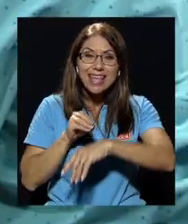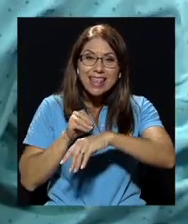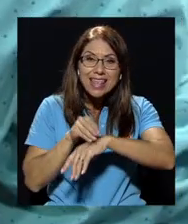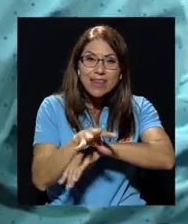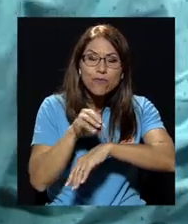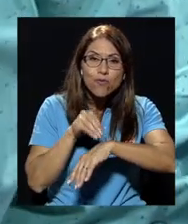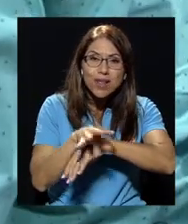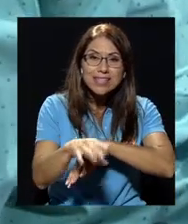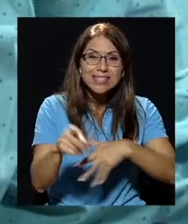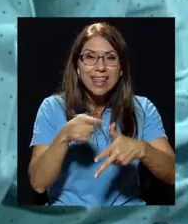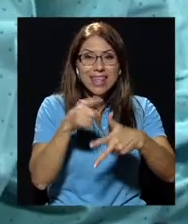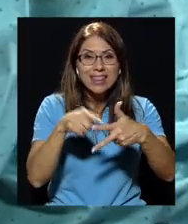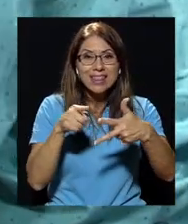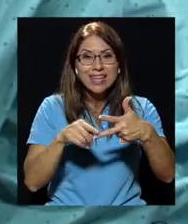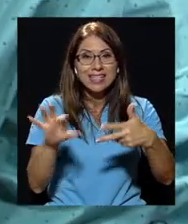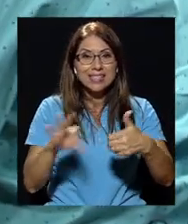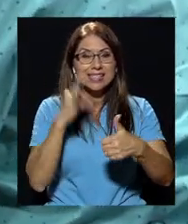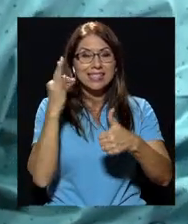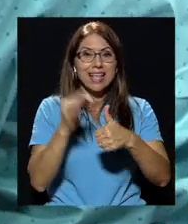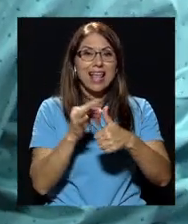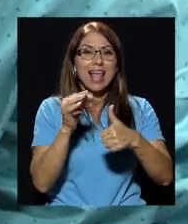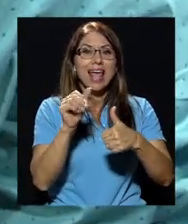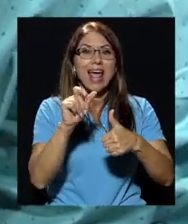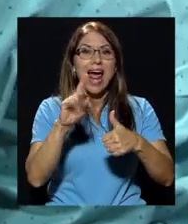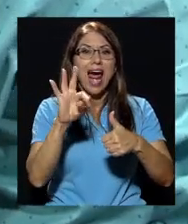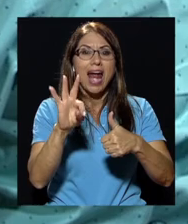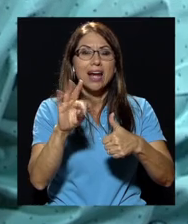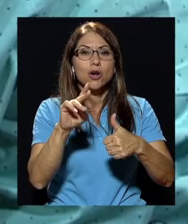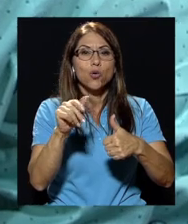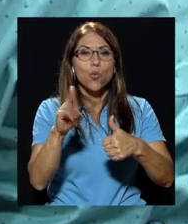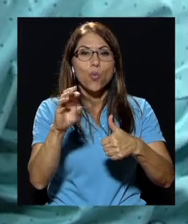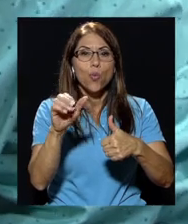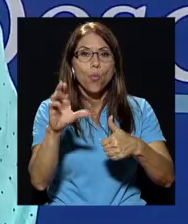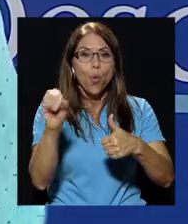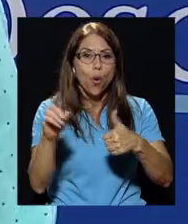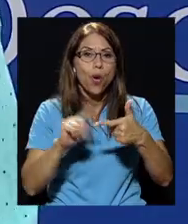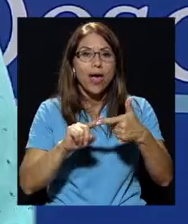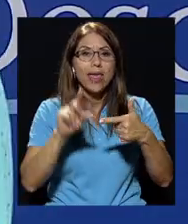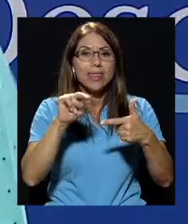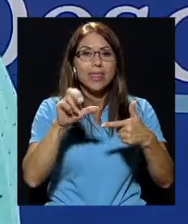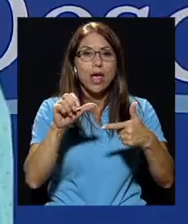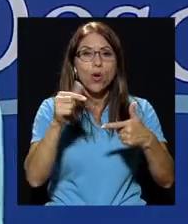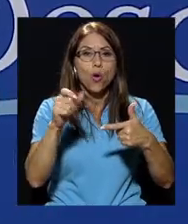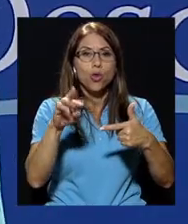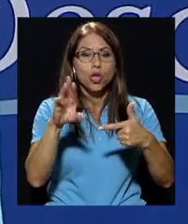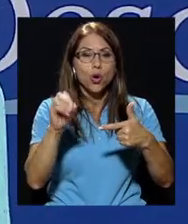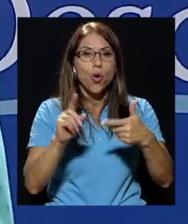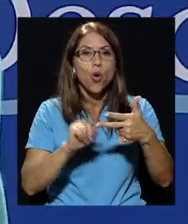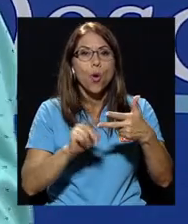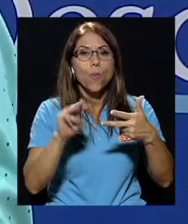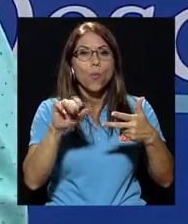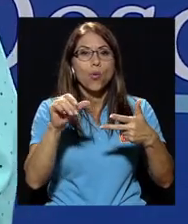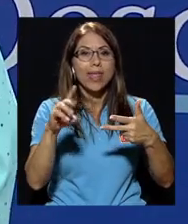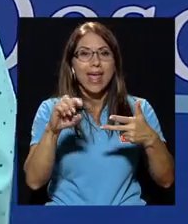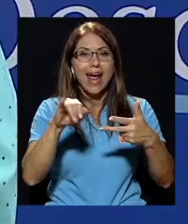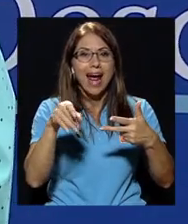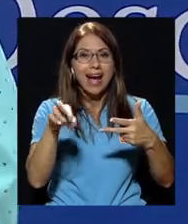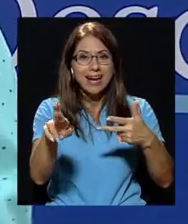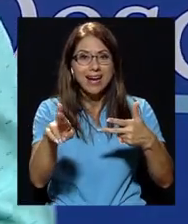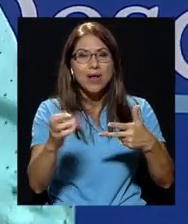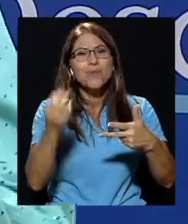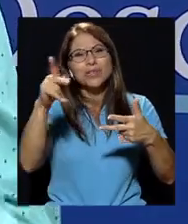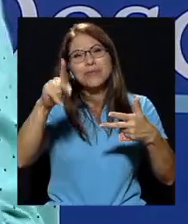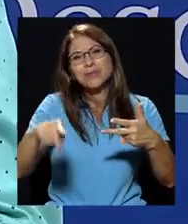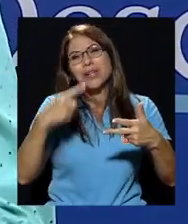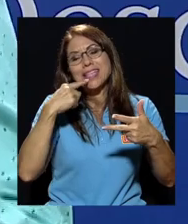estilos, el arnubó, el neogótico y el neomudéjar, que muchos lo relacionamos más que todo, o decimos en el argot